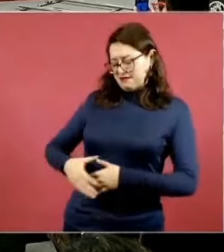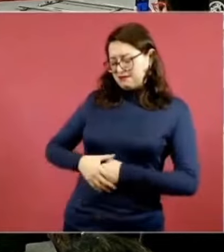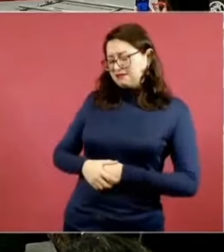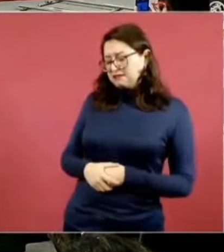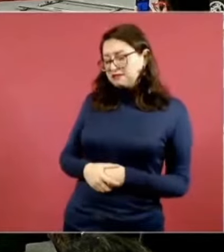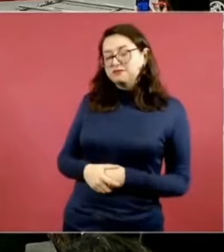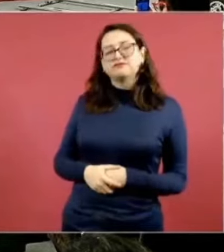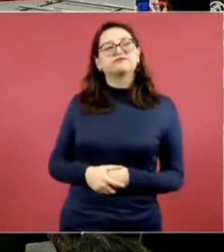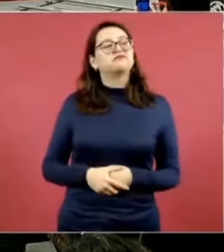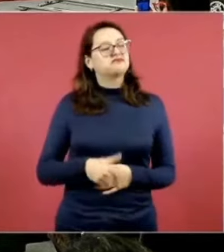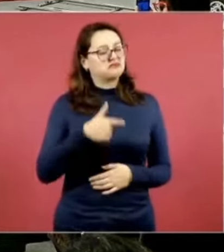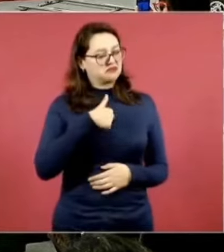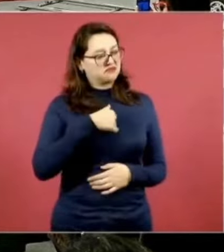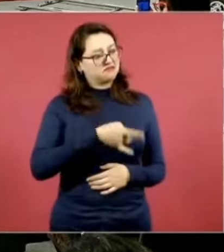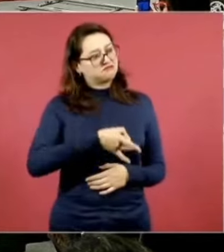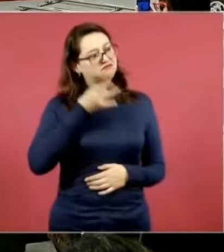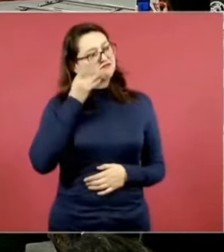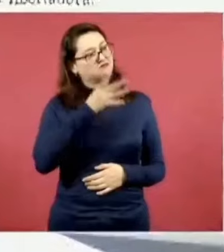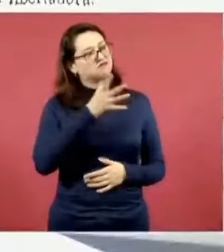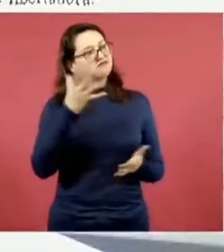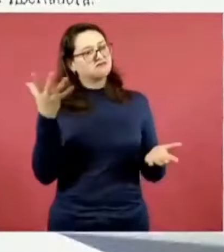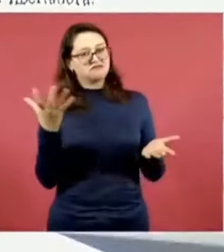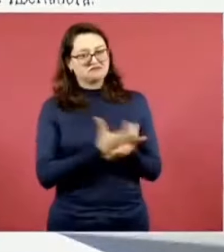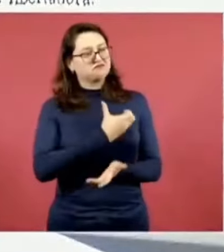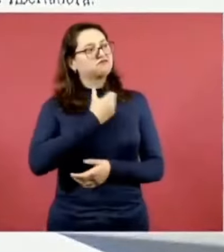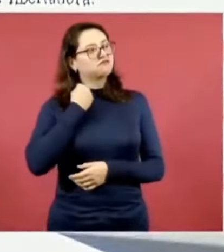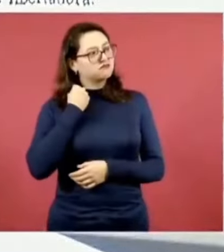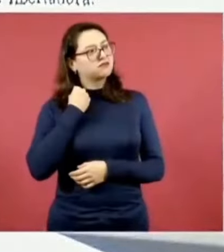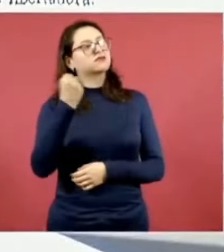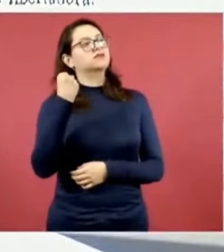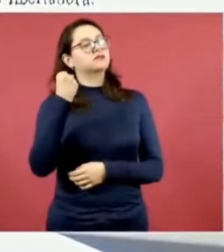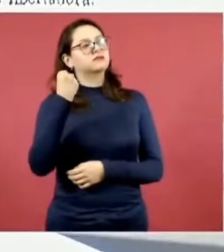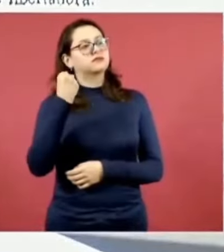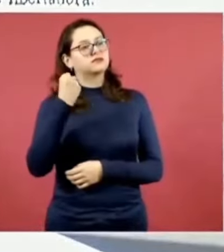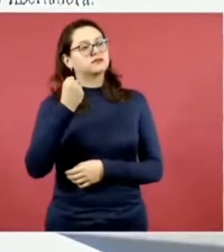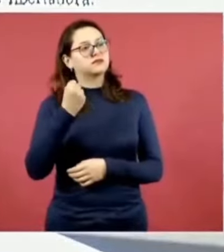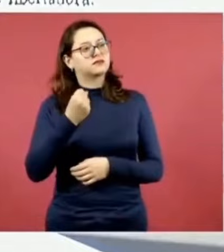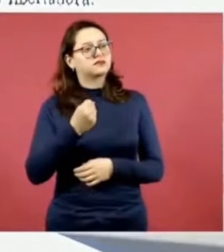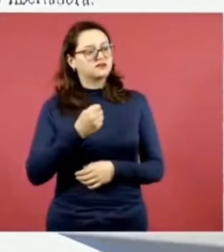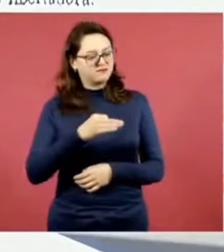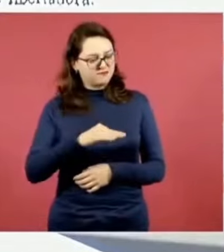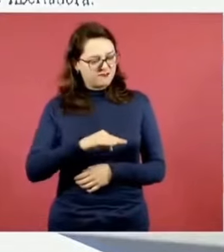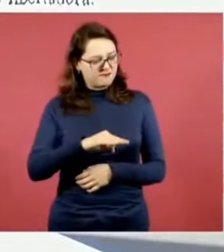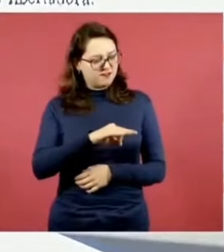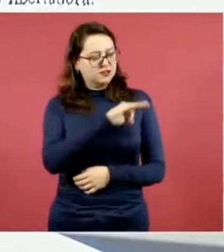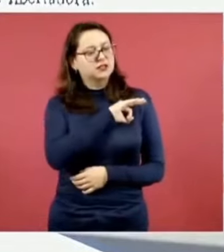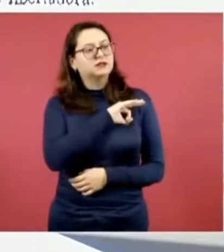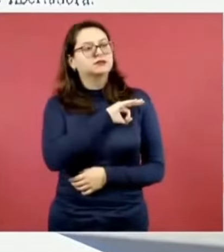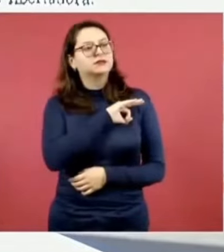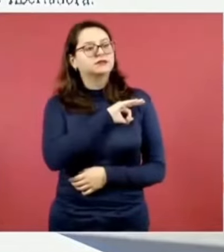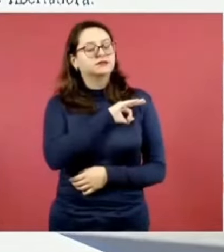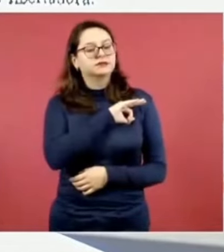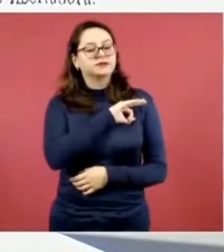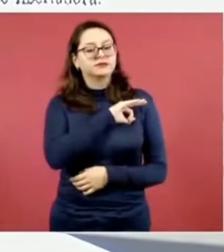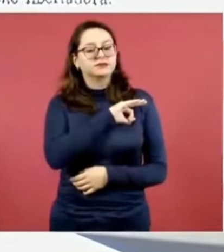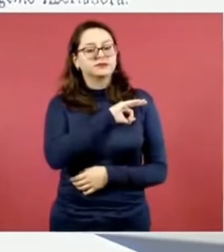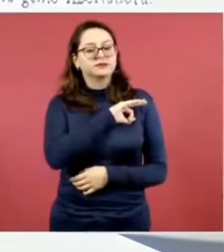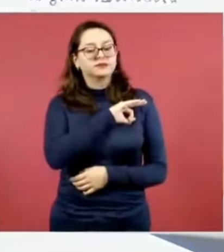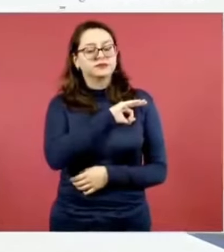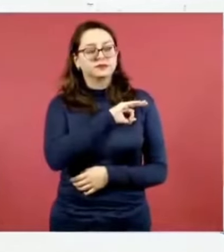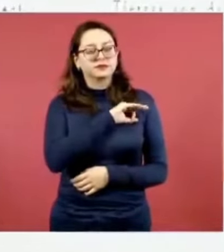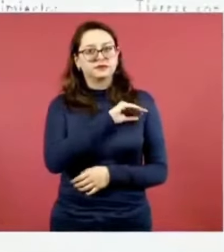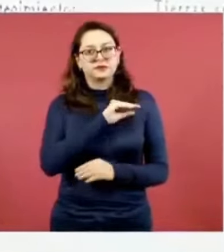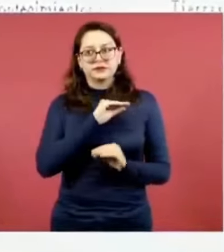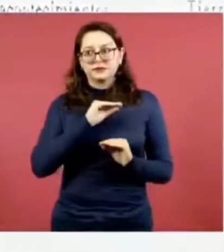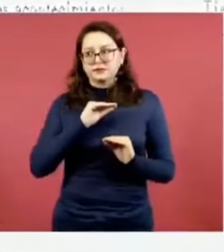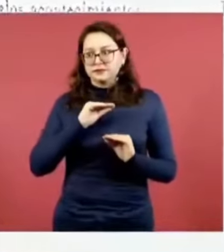triunfar el libertador respondió con loca fe y fue sólido el silencio